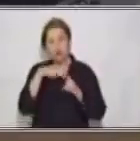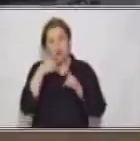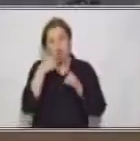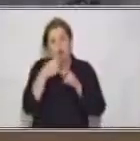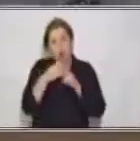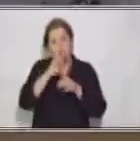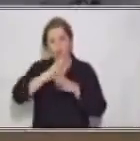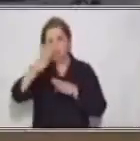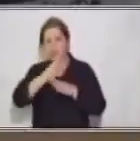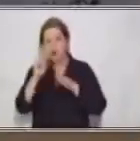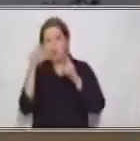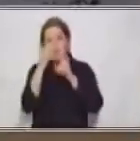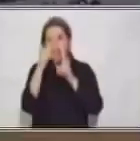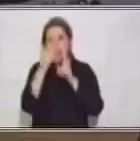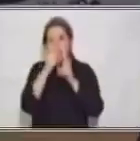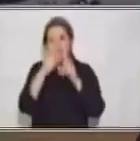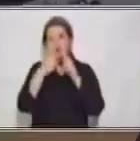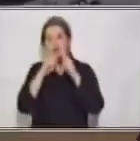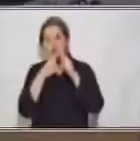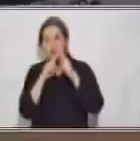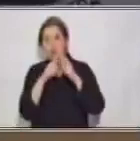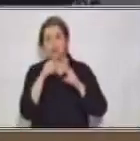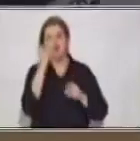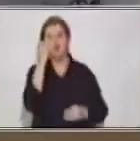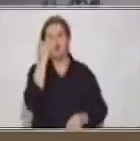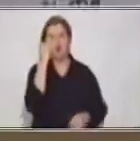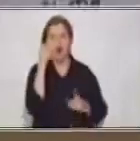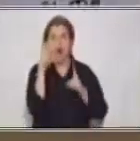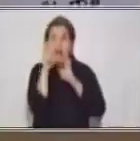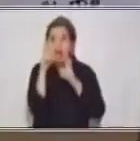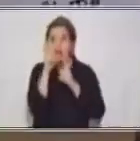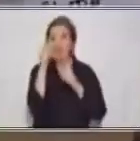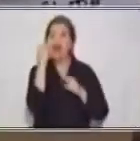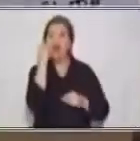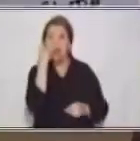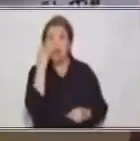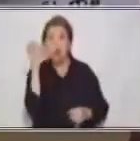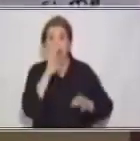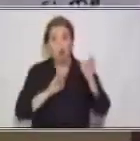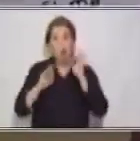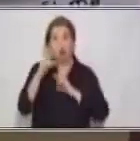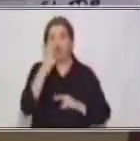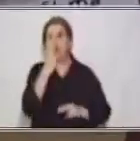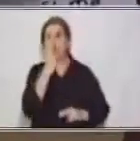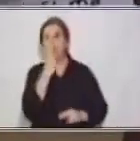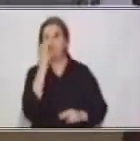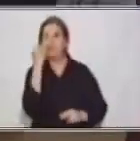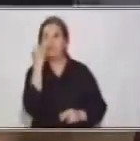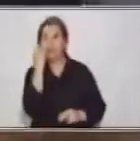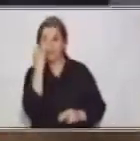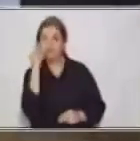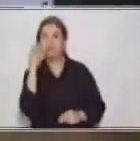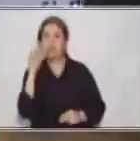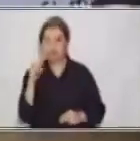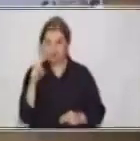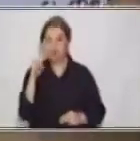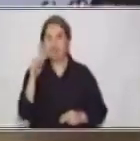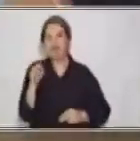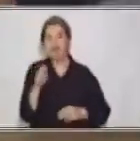o con hi, ¿verdad? Vamos a ampliar la conjunción e.